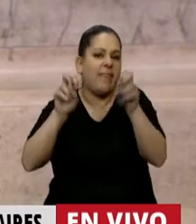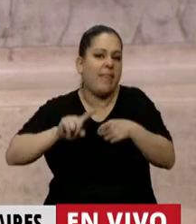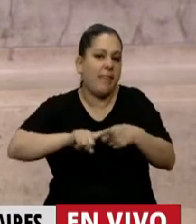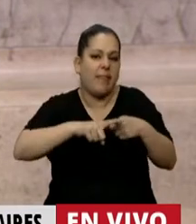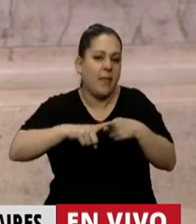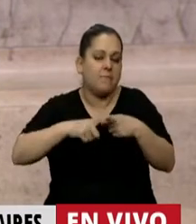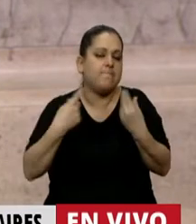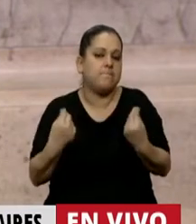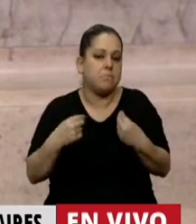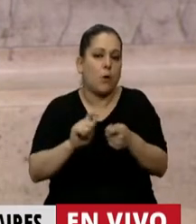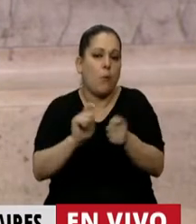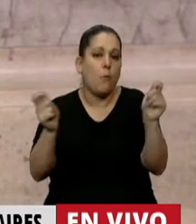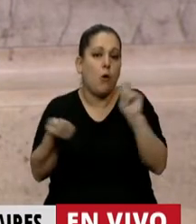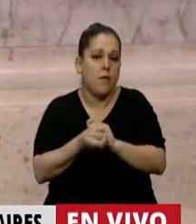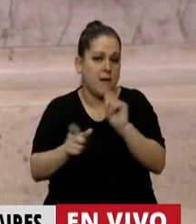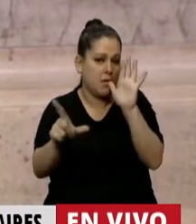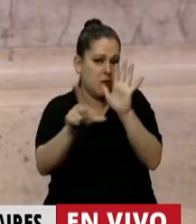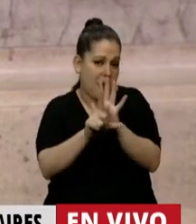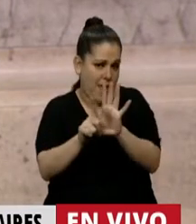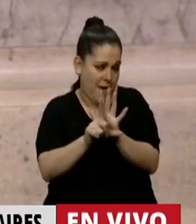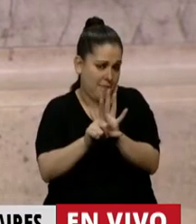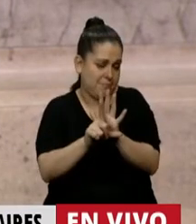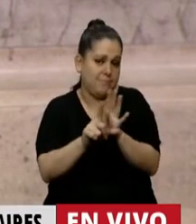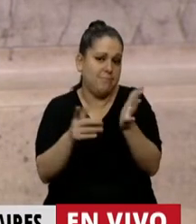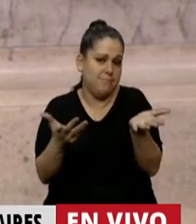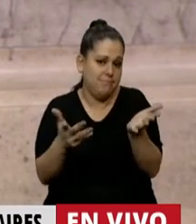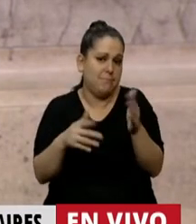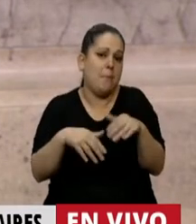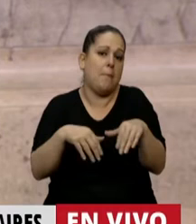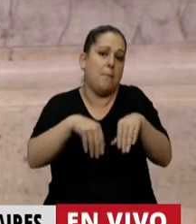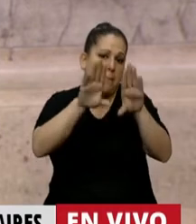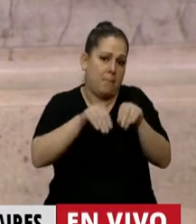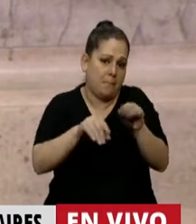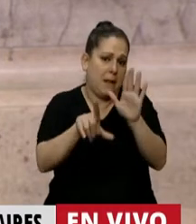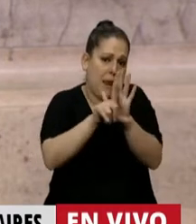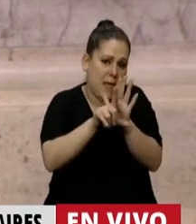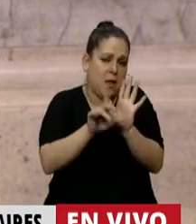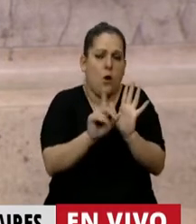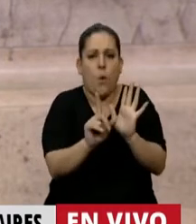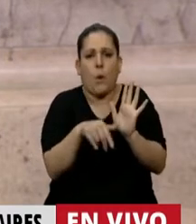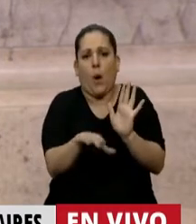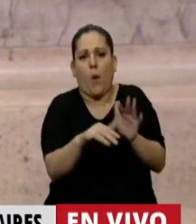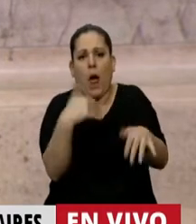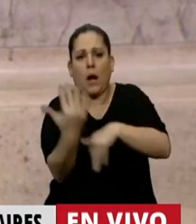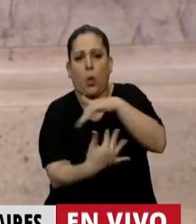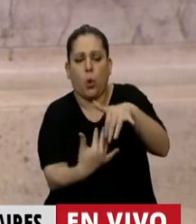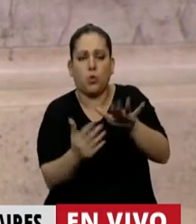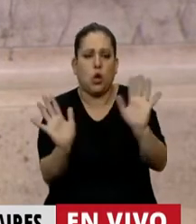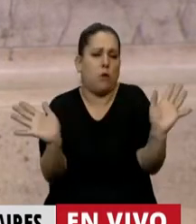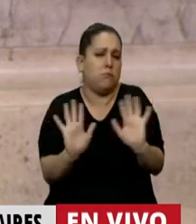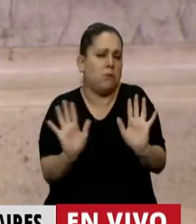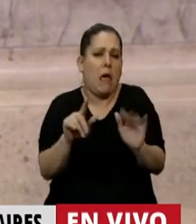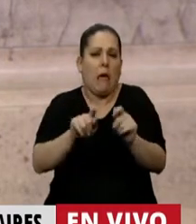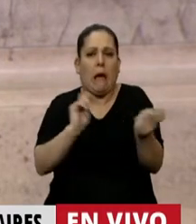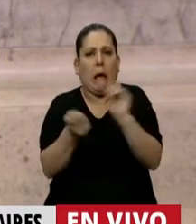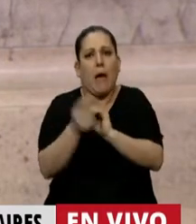modificación de una ley, una modificación parcial de una ley, no estamos en presencia de ninguna revolución ni de ningún cambio de paradigma,